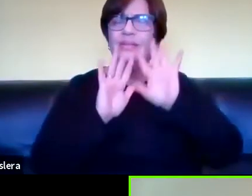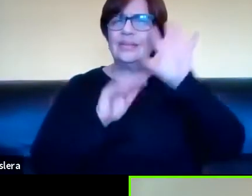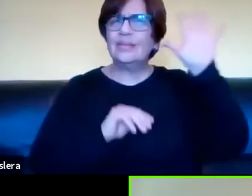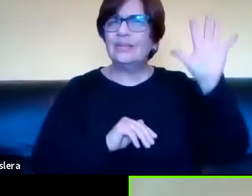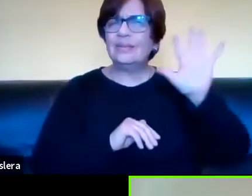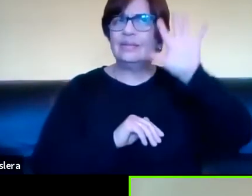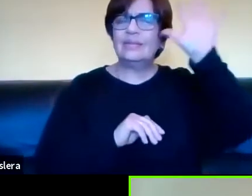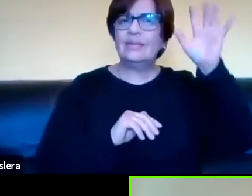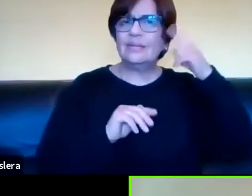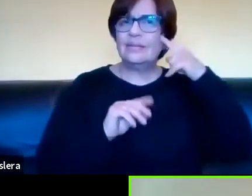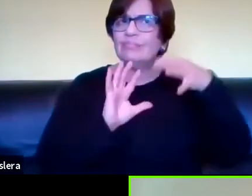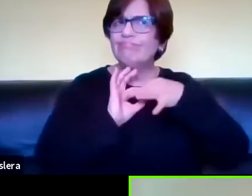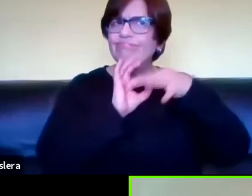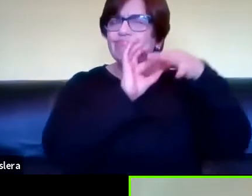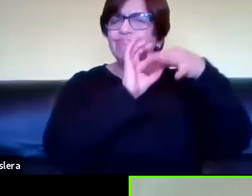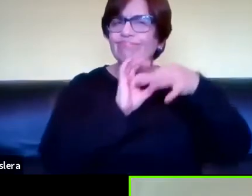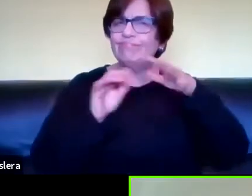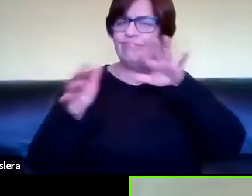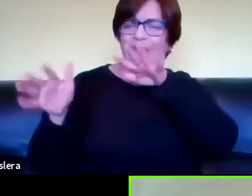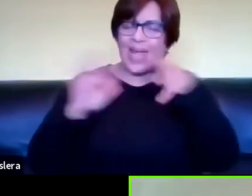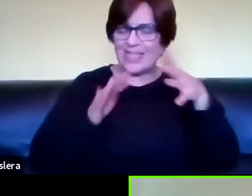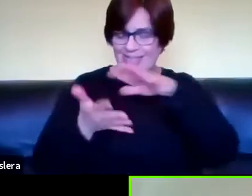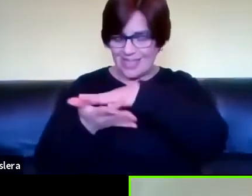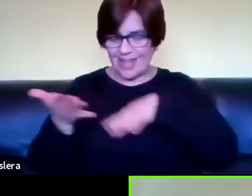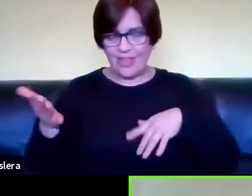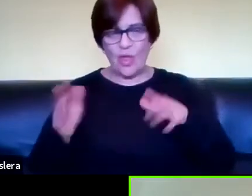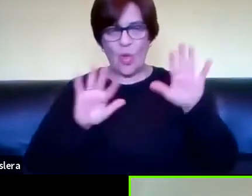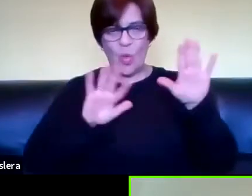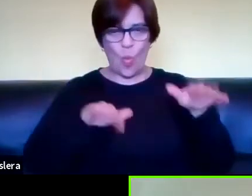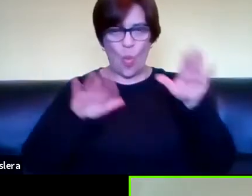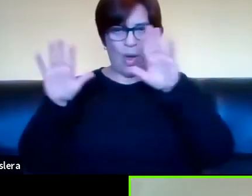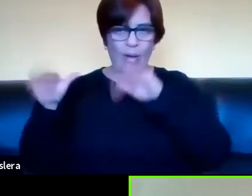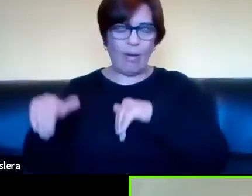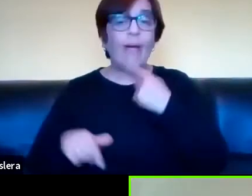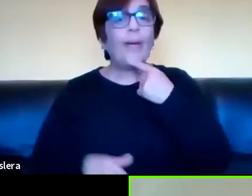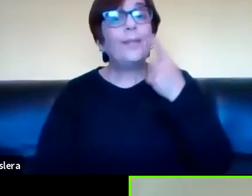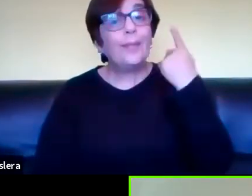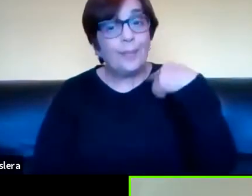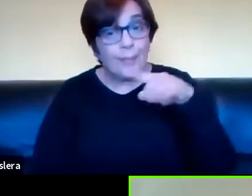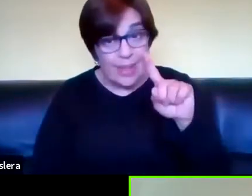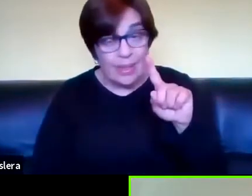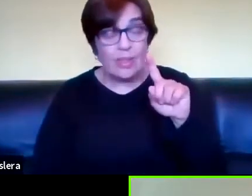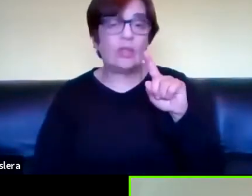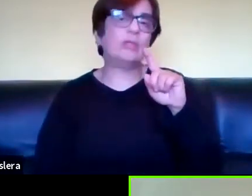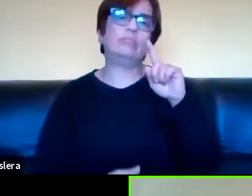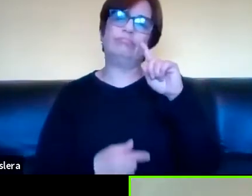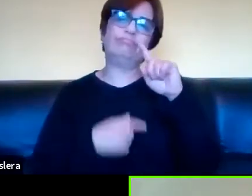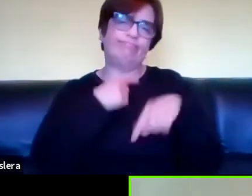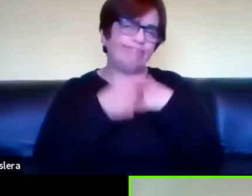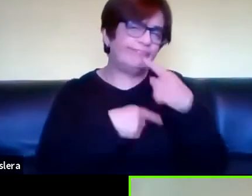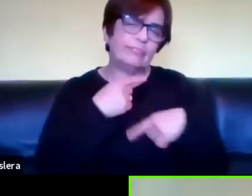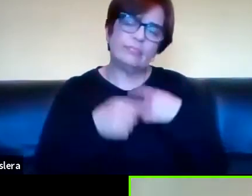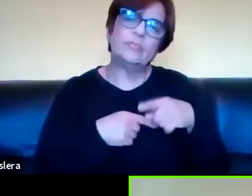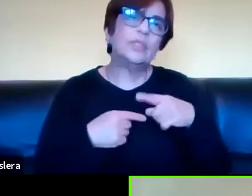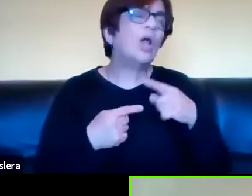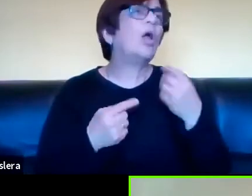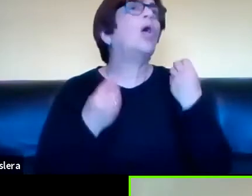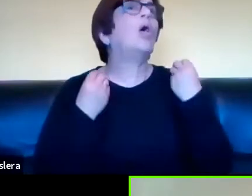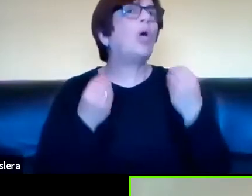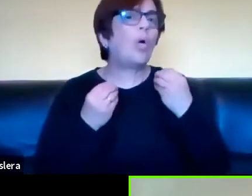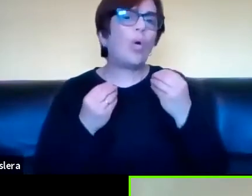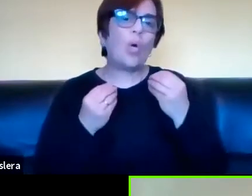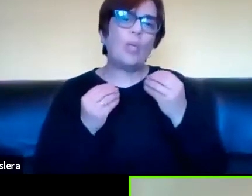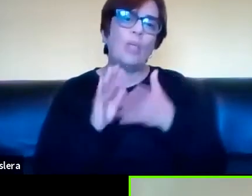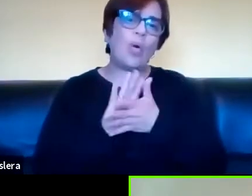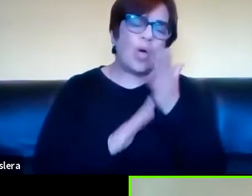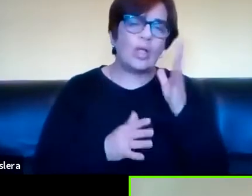a lo que produce el texto escrito y ahí bueno obviamente que hay continuums y hasta que dónde llega una cosa hasta dónde